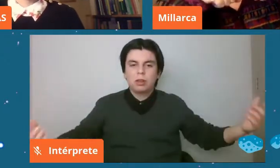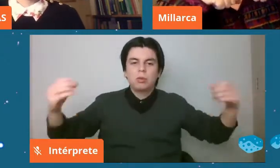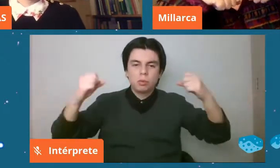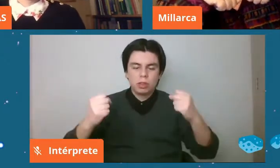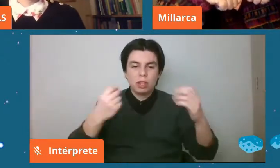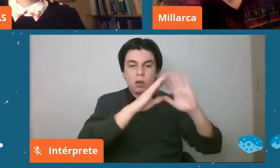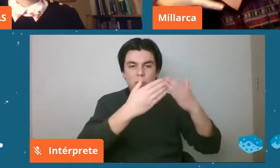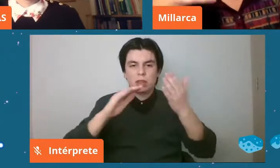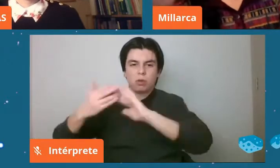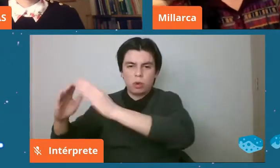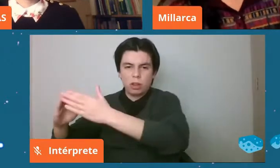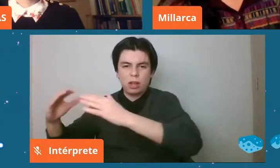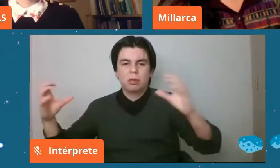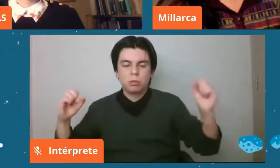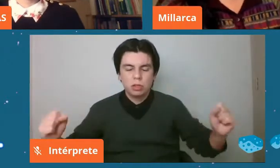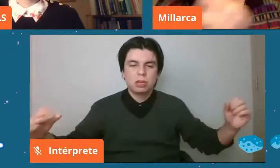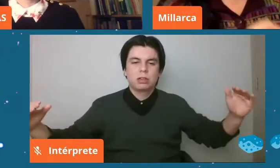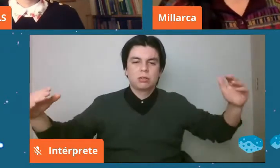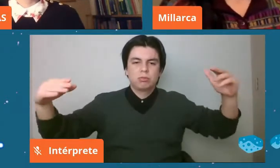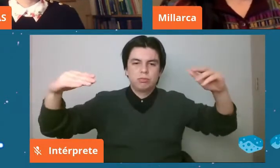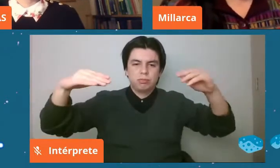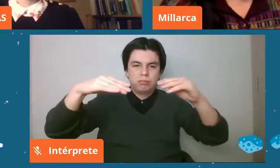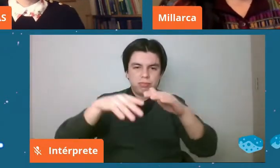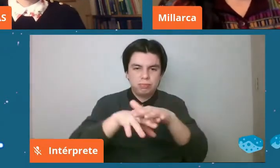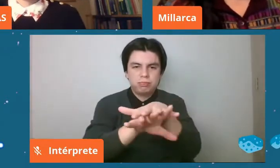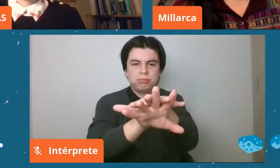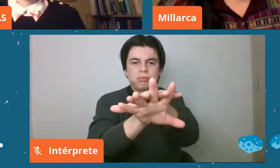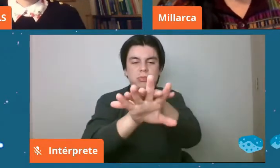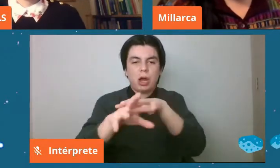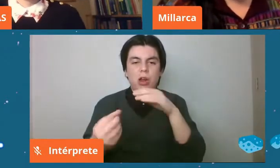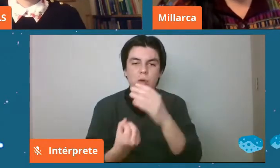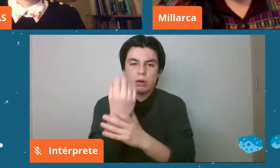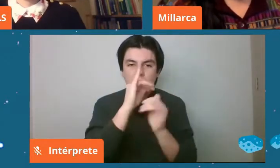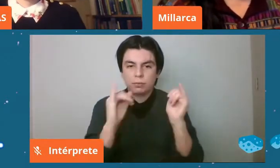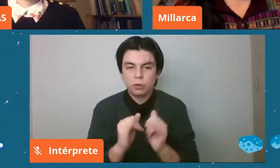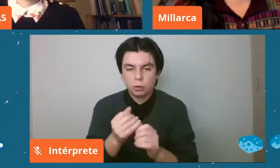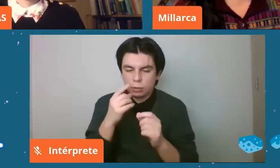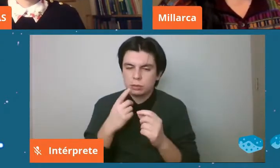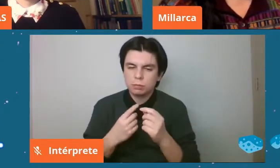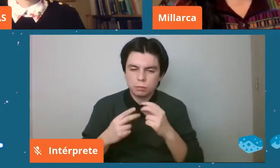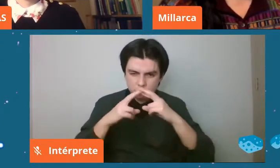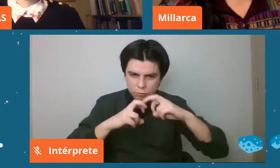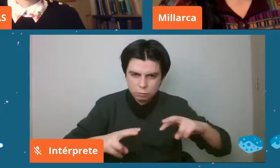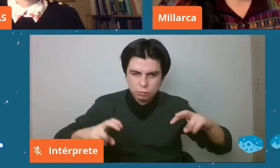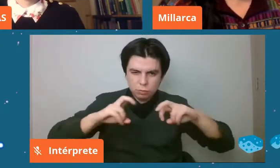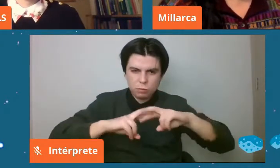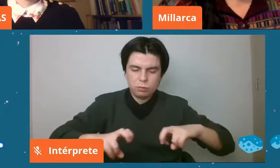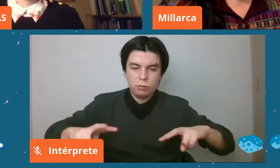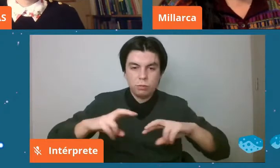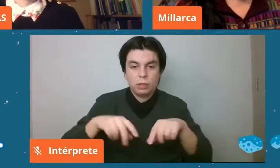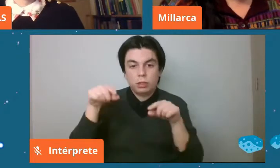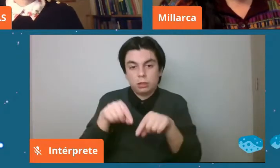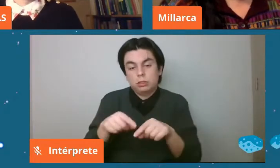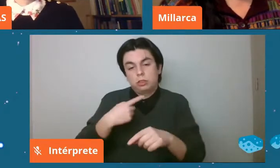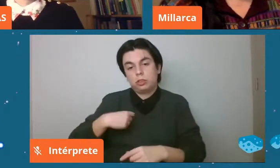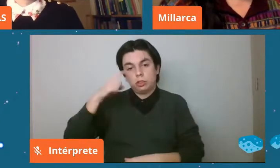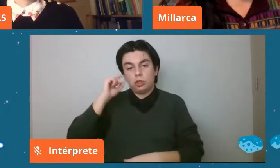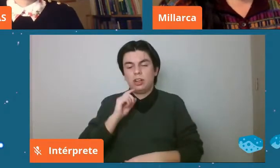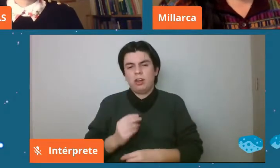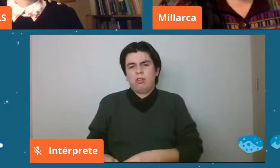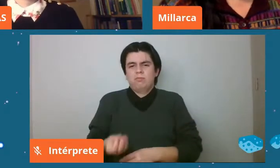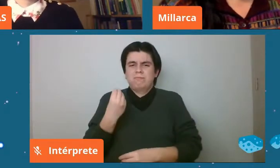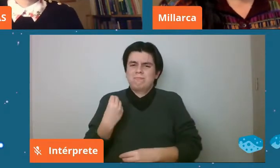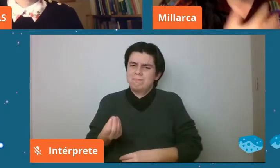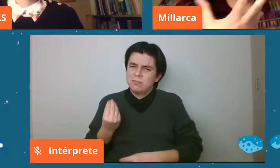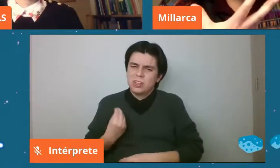en que se puede abrir a nuevos nichos de investigación y este es un excelente creo yo temática